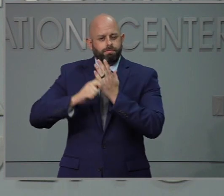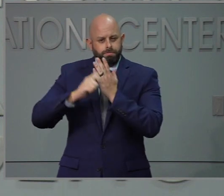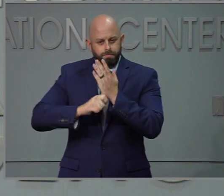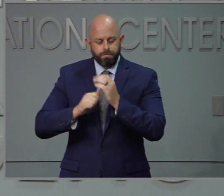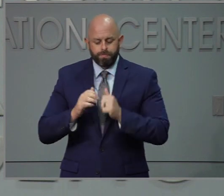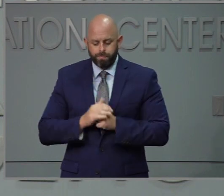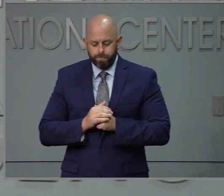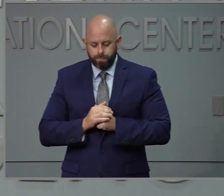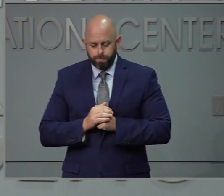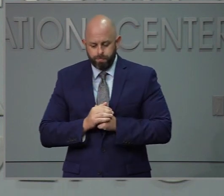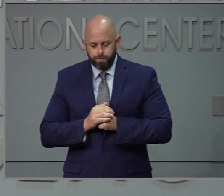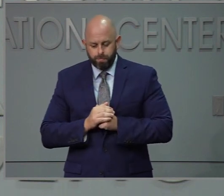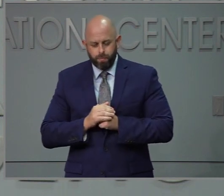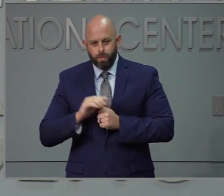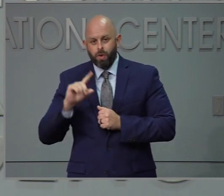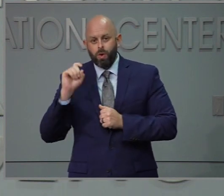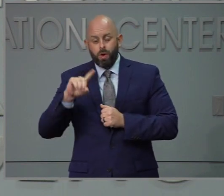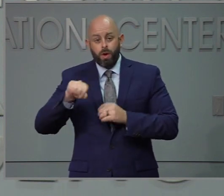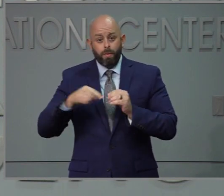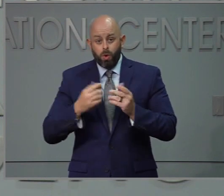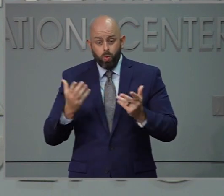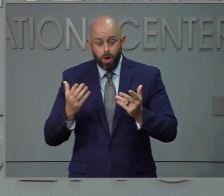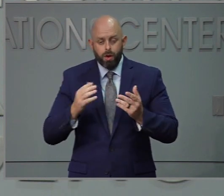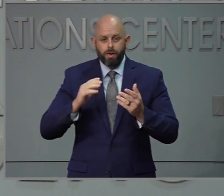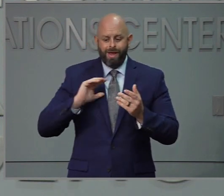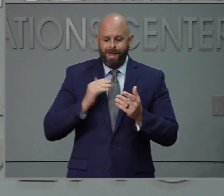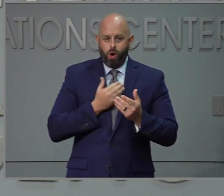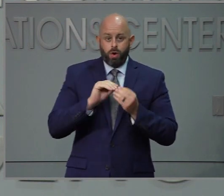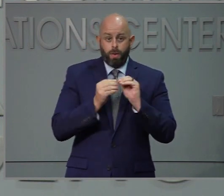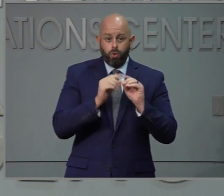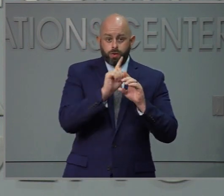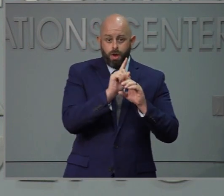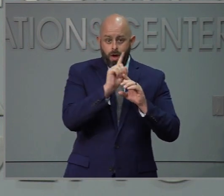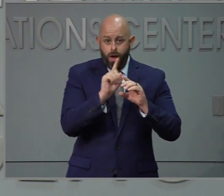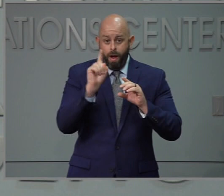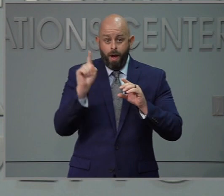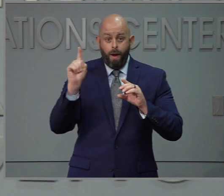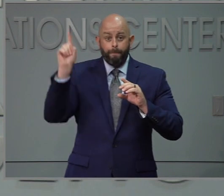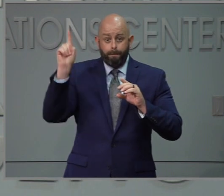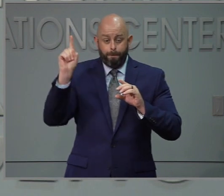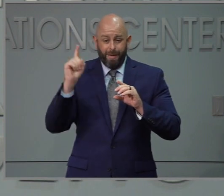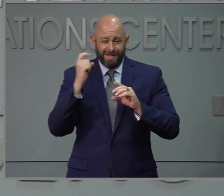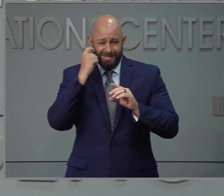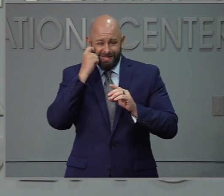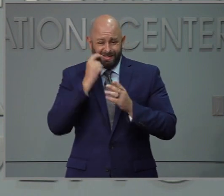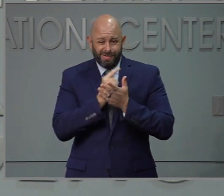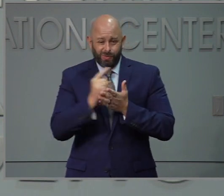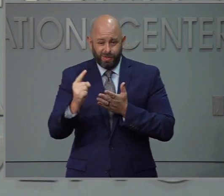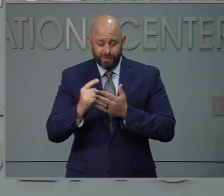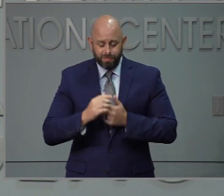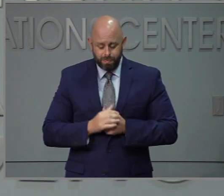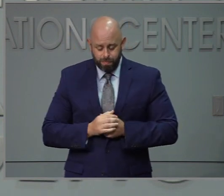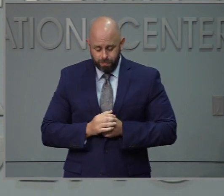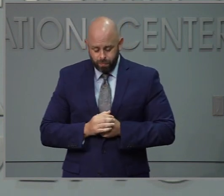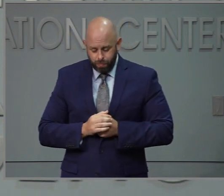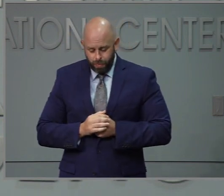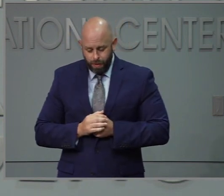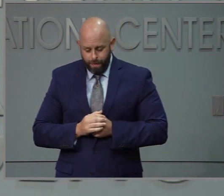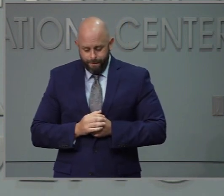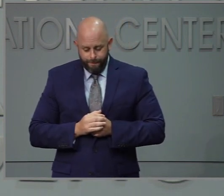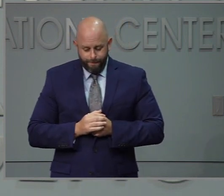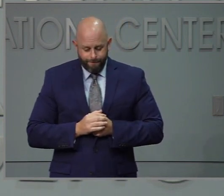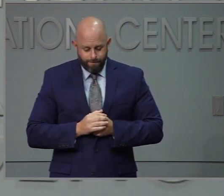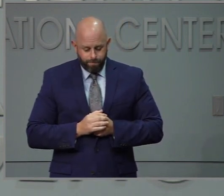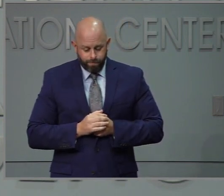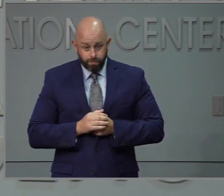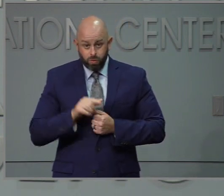Una pregunta acerca de las cifras que están yendo en la dirección equivocada para la doctora que ven atribuye. Y esto al hecho de que